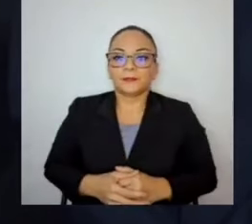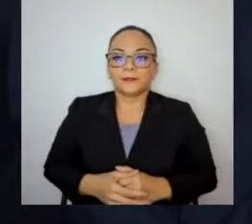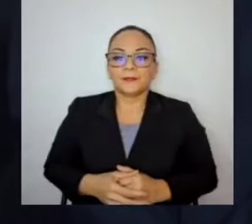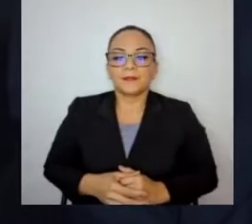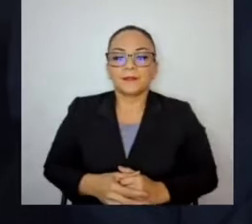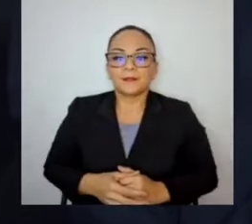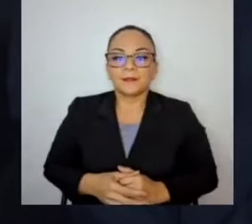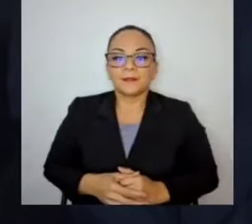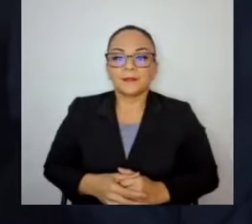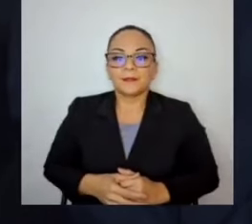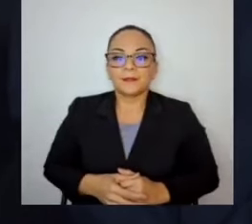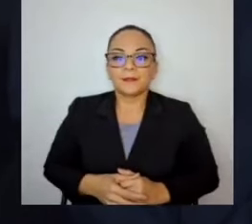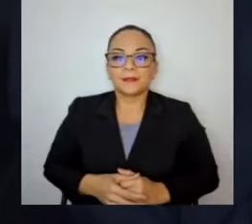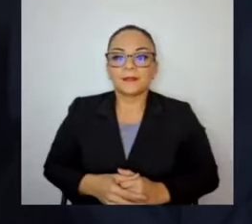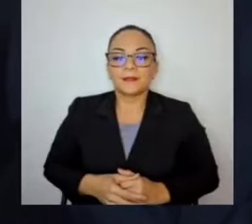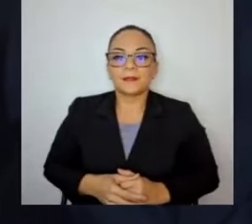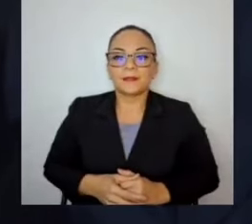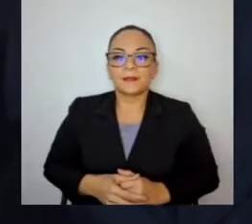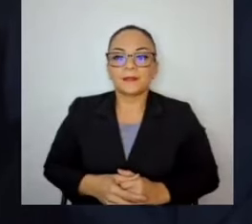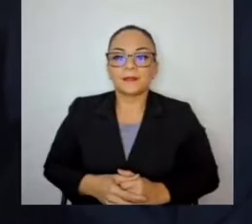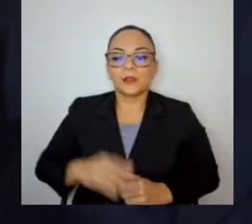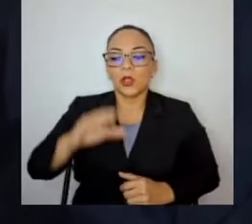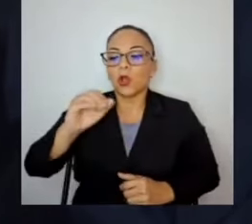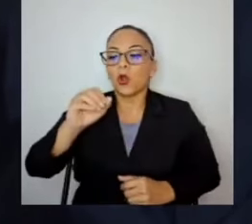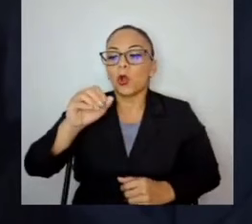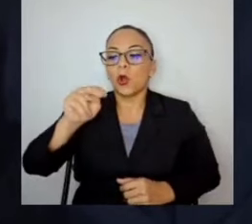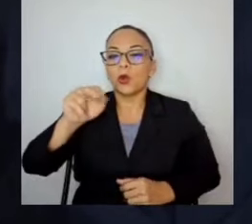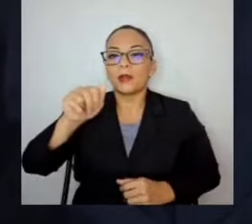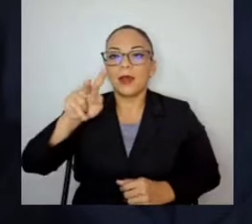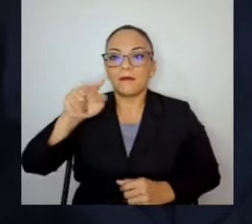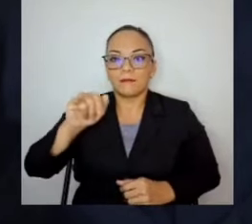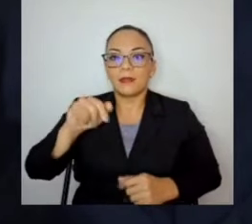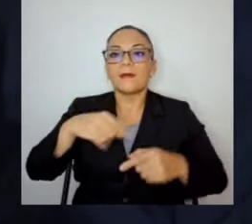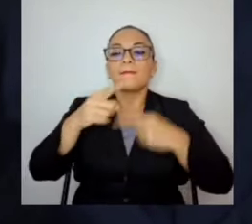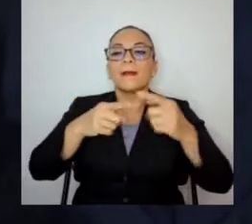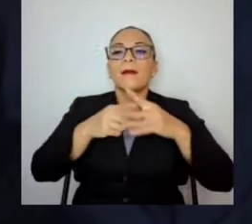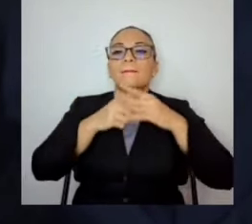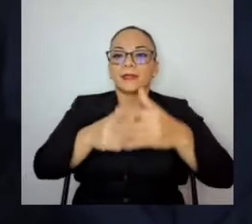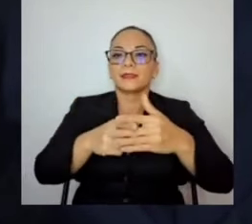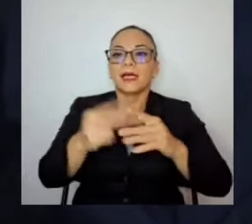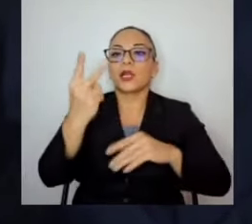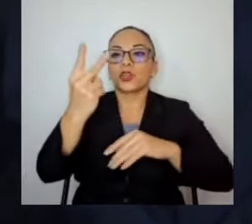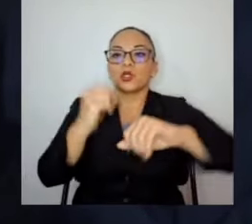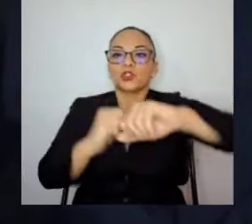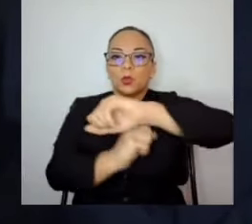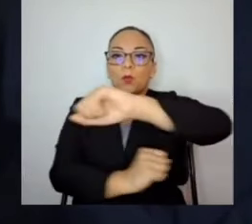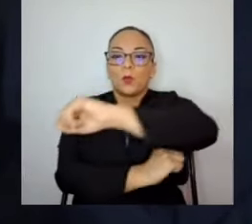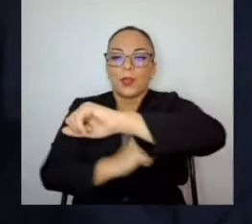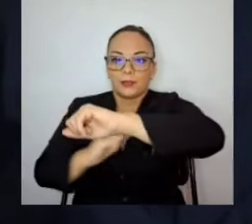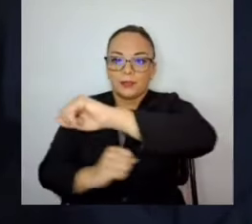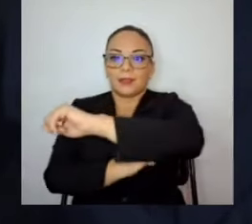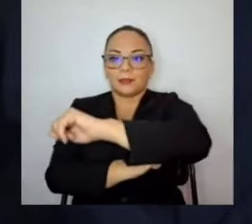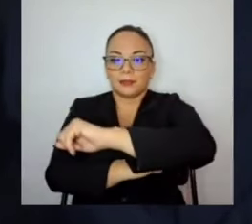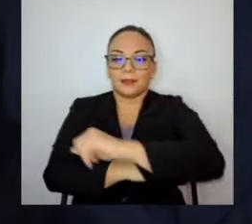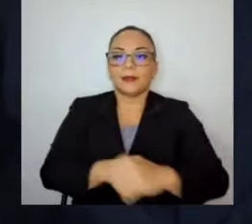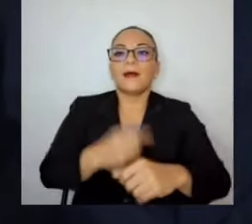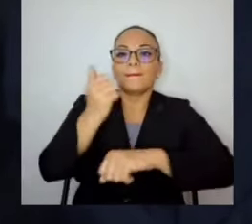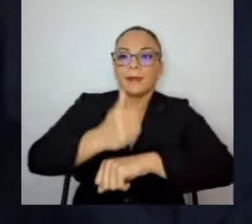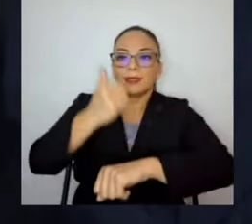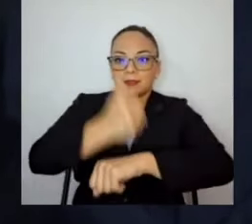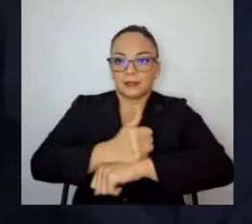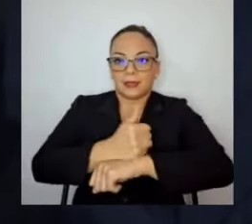el CONAVI va a prestar esos dos puentes para poderlos instalar.